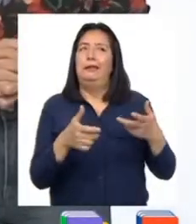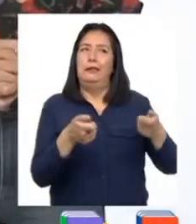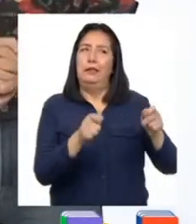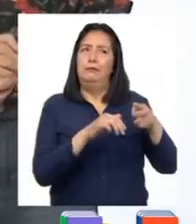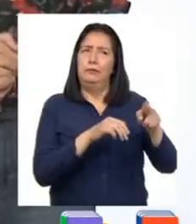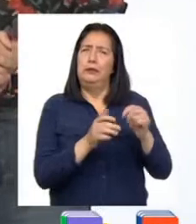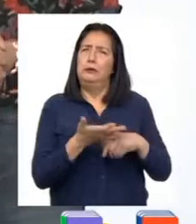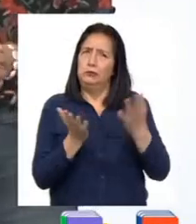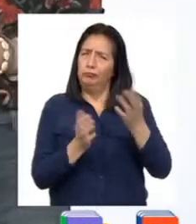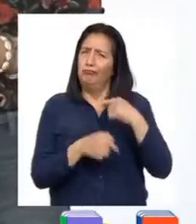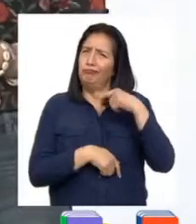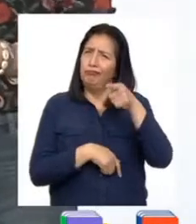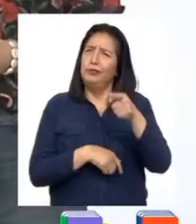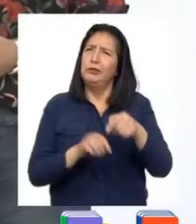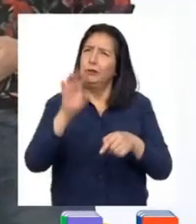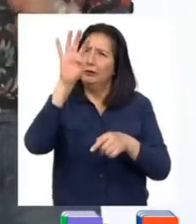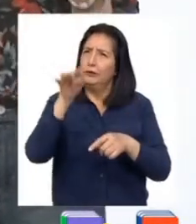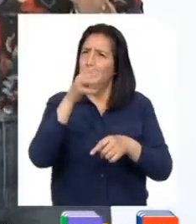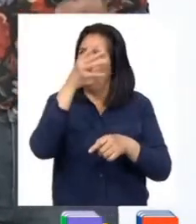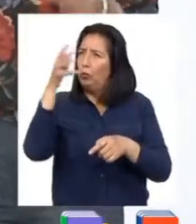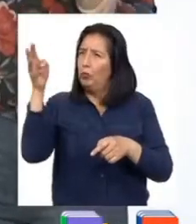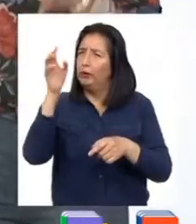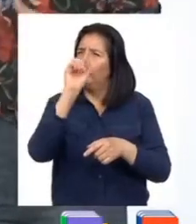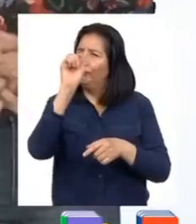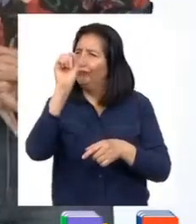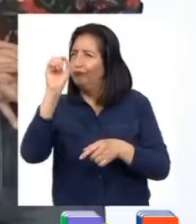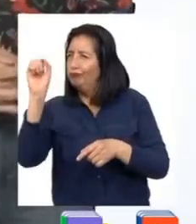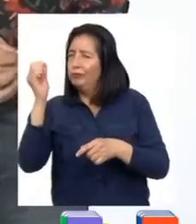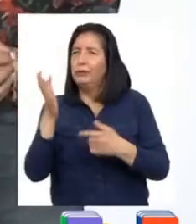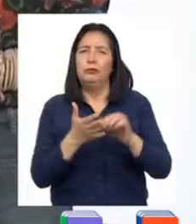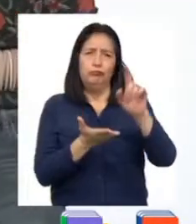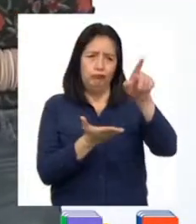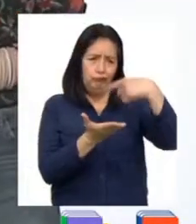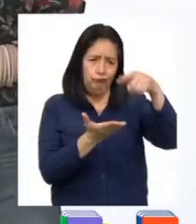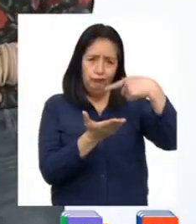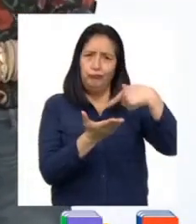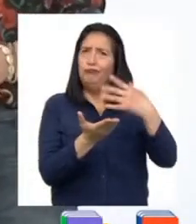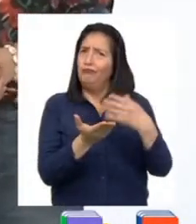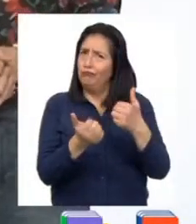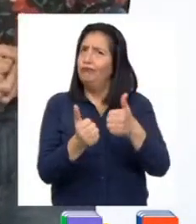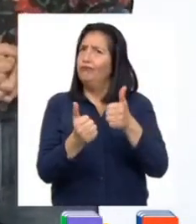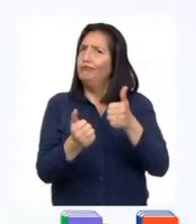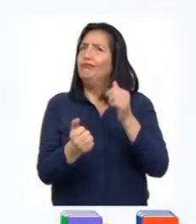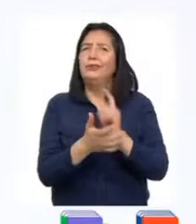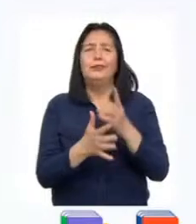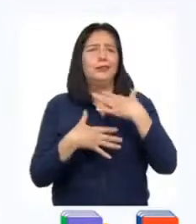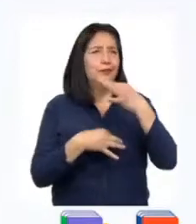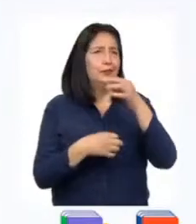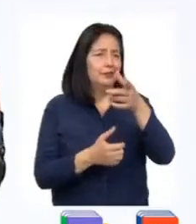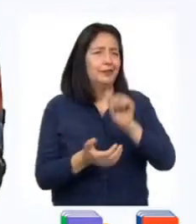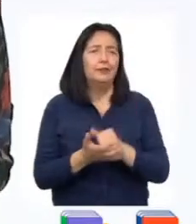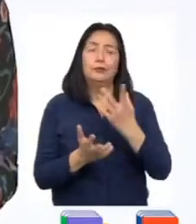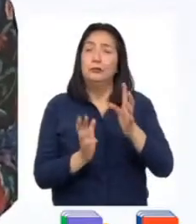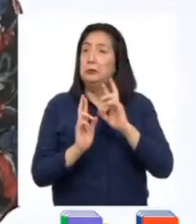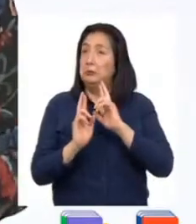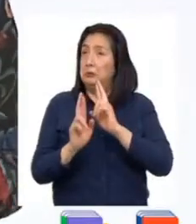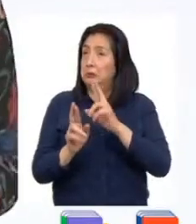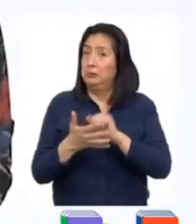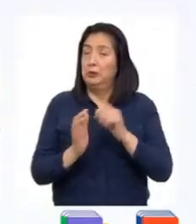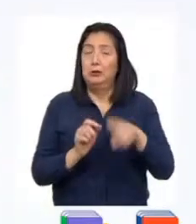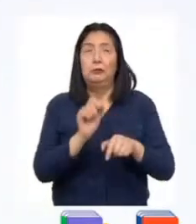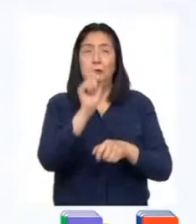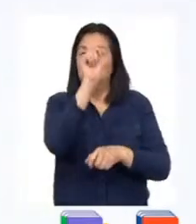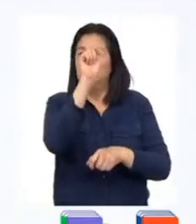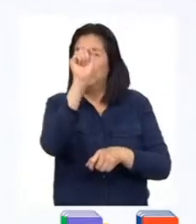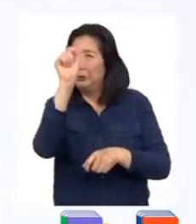dejamos el desafío de completar este cuadro y recibimos muchas participaciones muy acertadas e interesantes. Como resultado hemos rellenado el